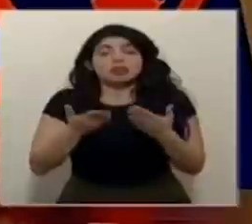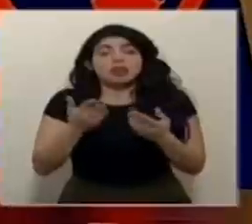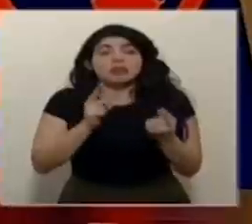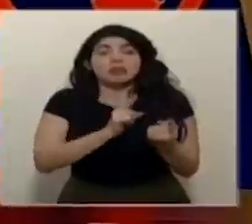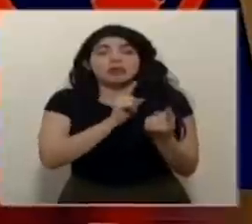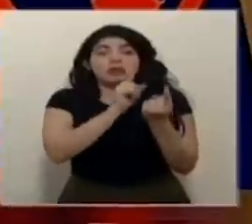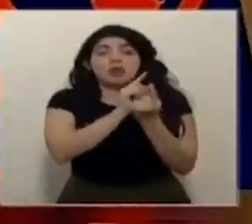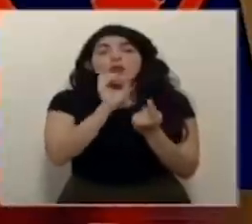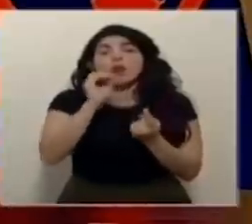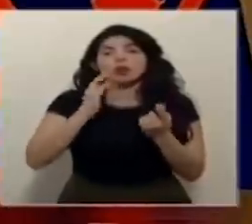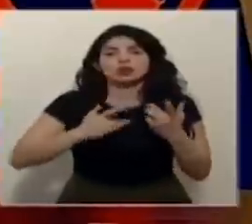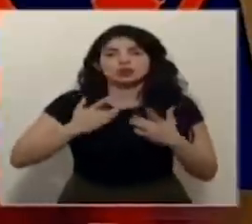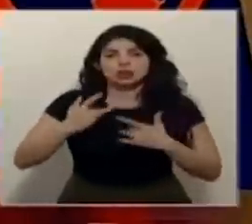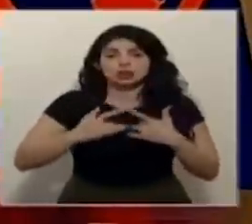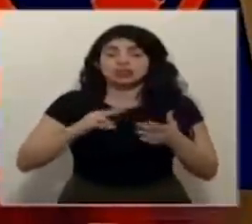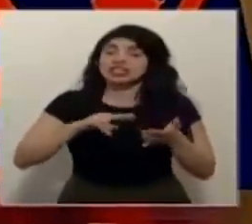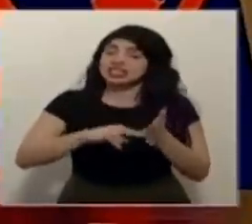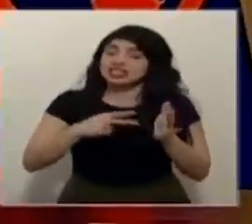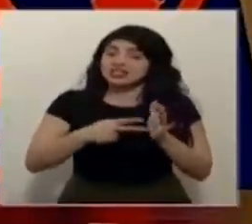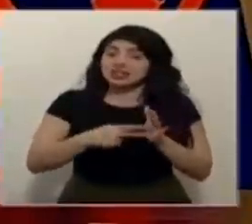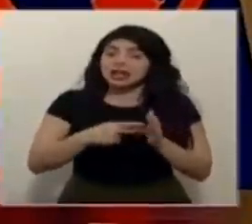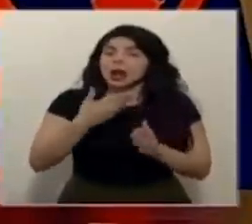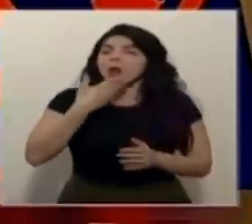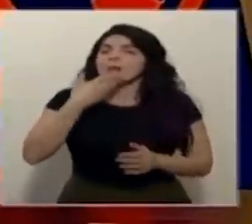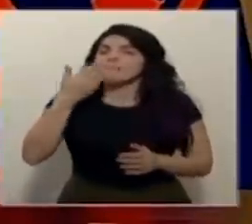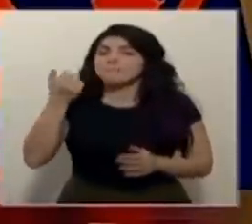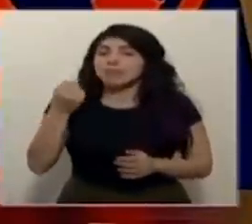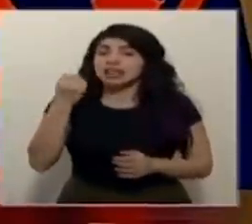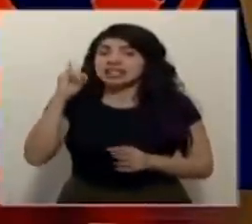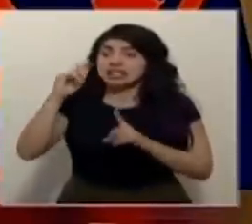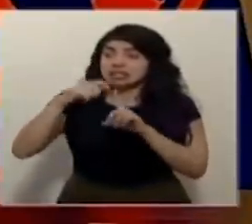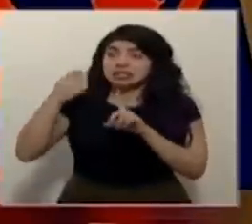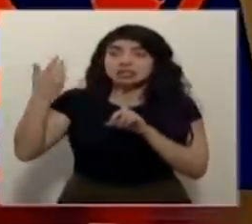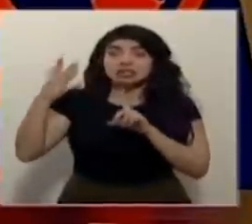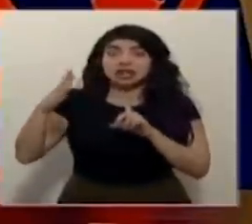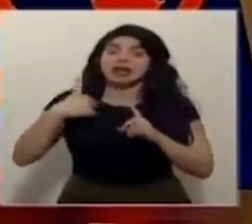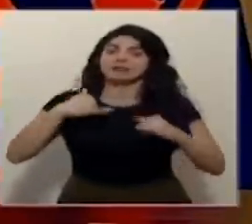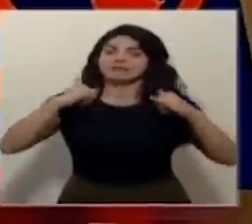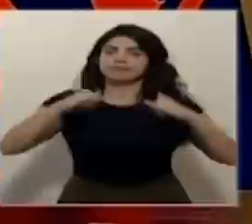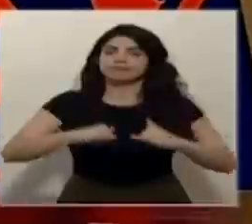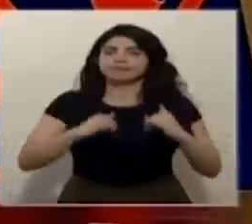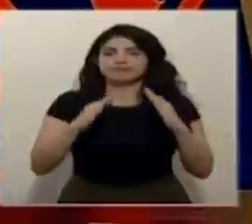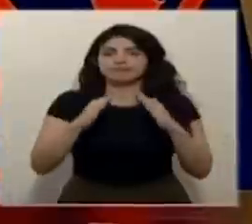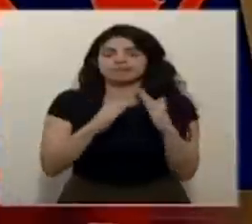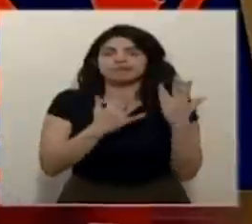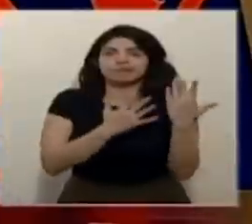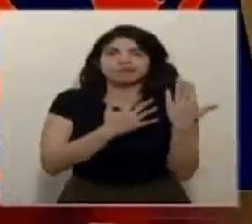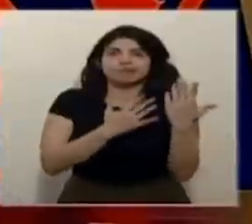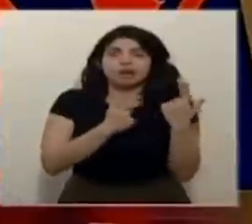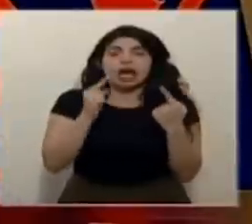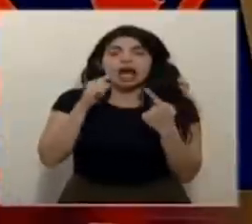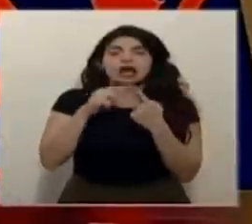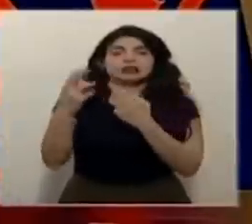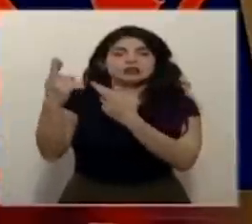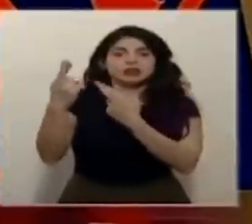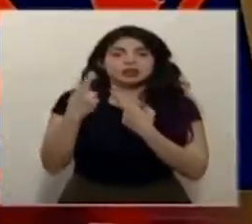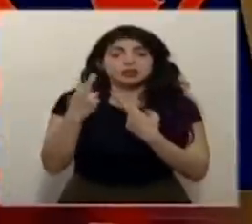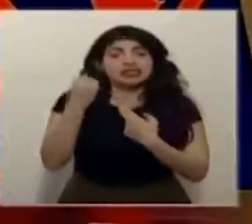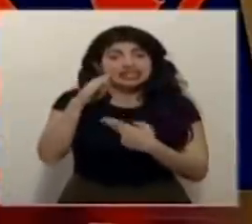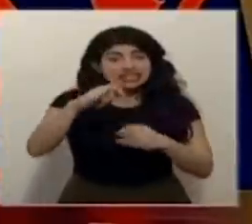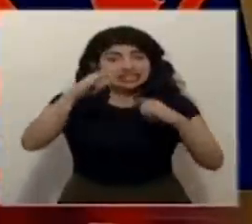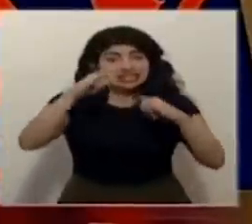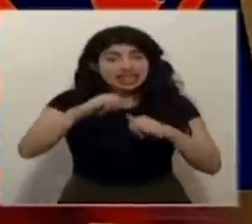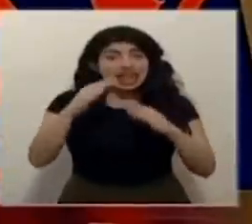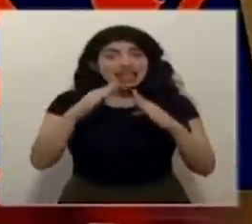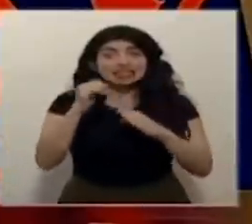nexo o presenta síntomas entonces idealmente debería mantenerse en su casa hasta recibir la prueba y si pudiera mantenerse en su casa los